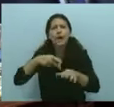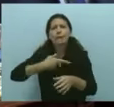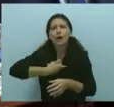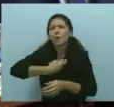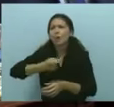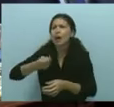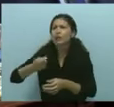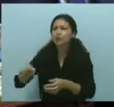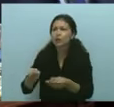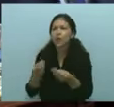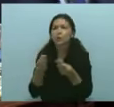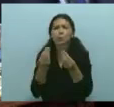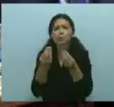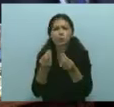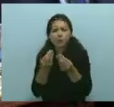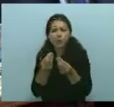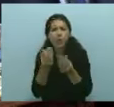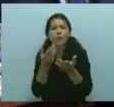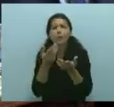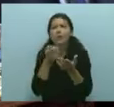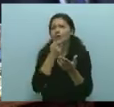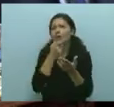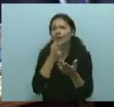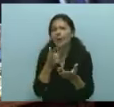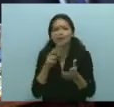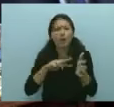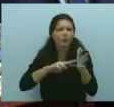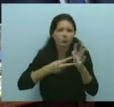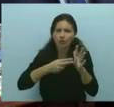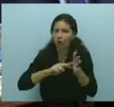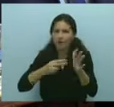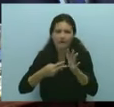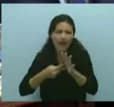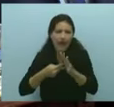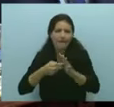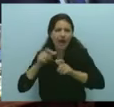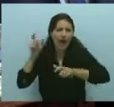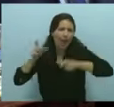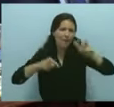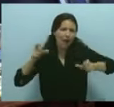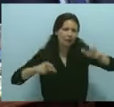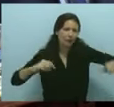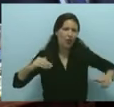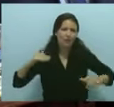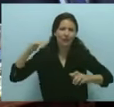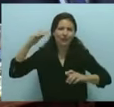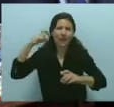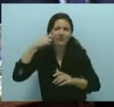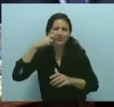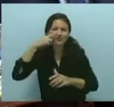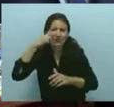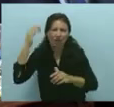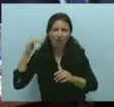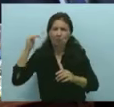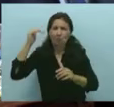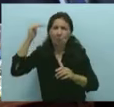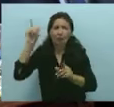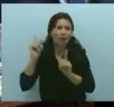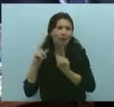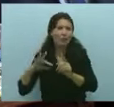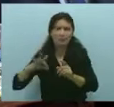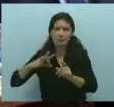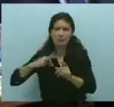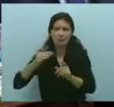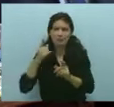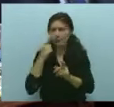de vida sumada a la baja natalidad, los cambios que hay en el mundo del trabajo y cómo otros estados,